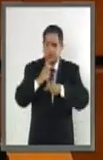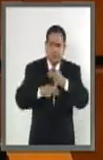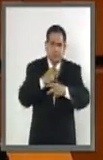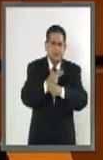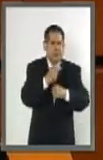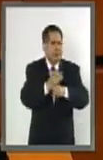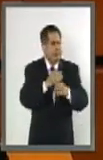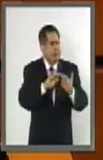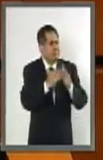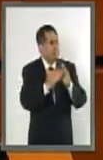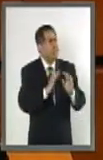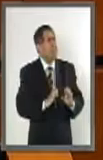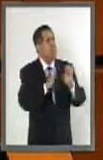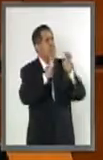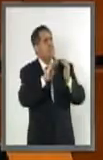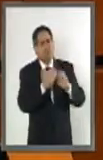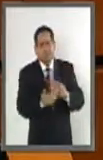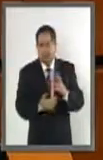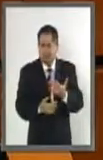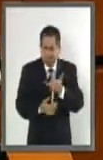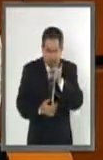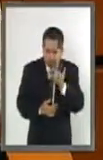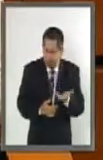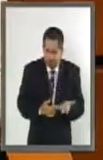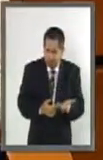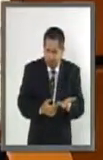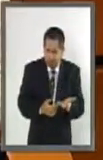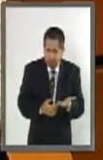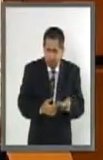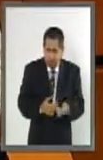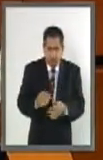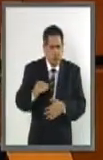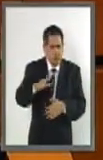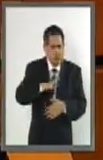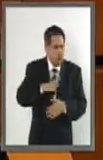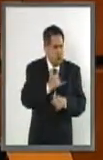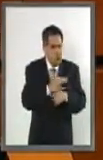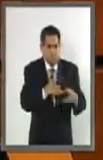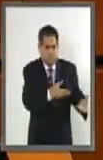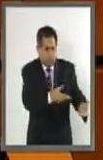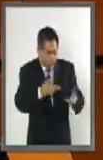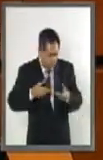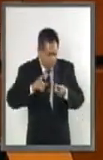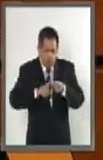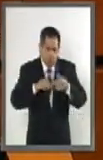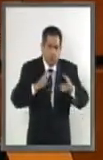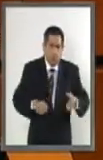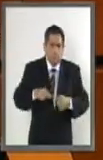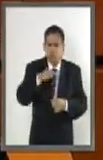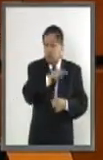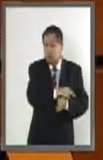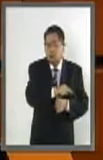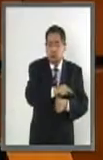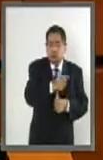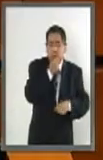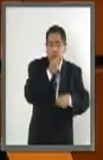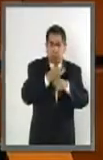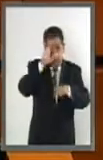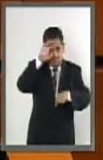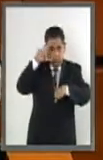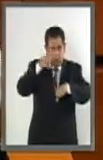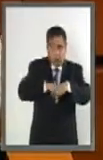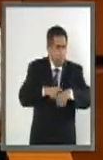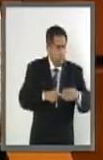daño patrimonial cuando no tenemos ninguna información de la Secretaría de Cultura